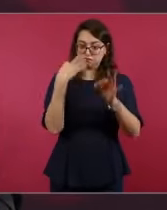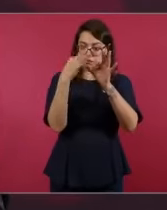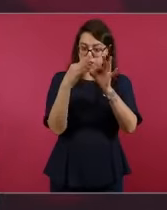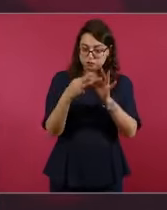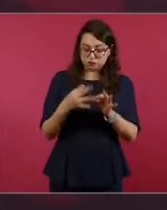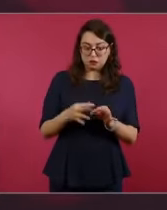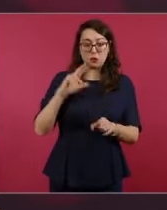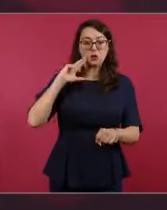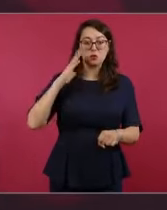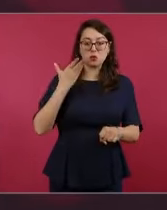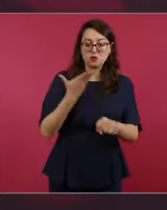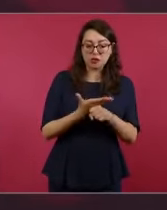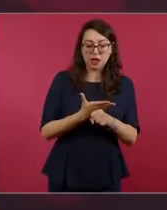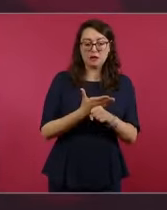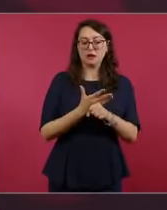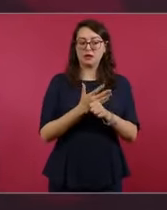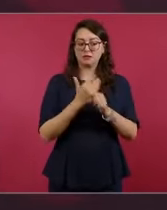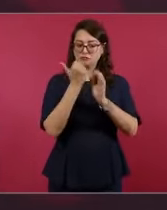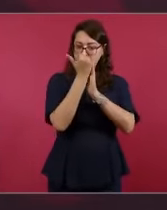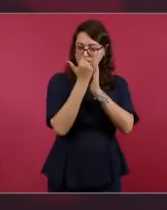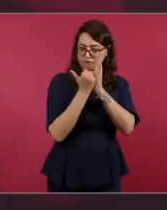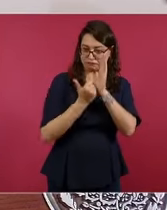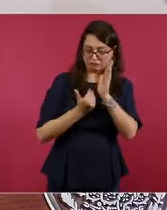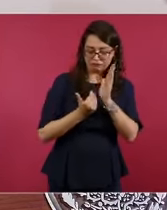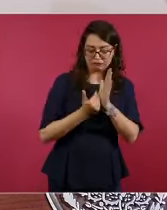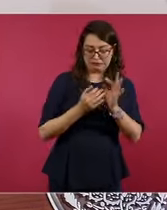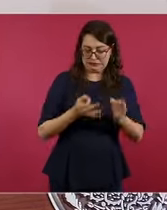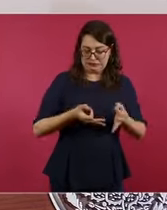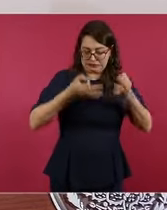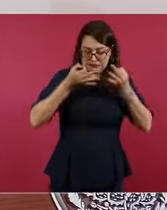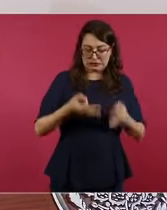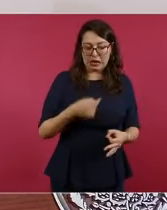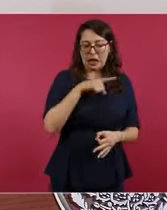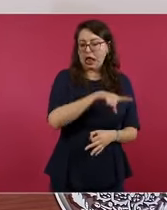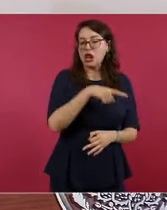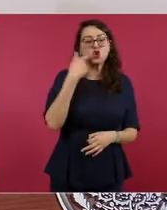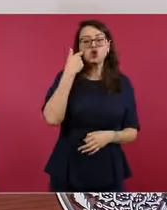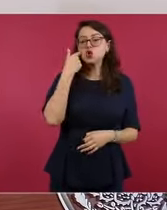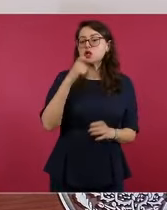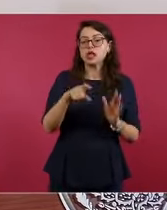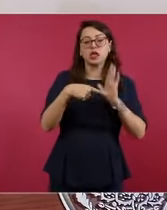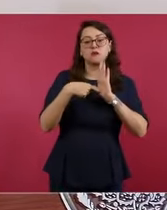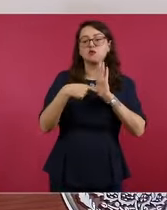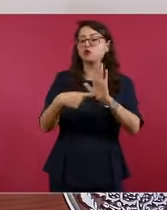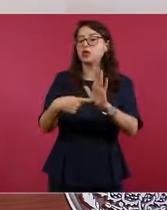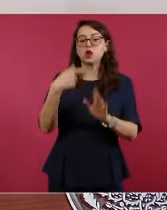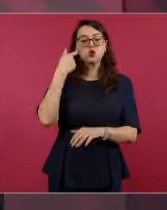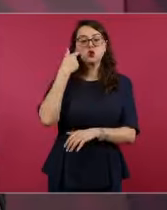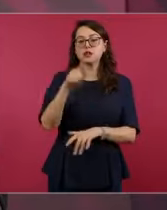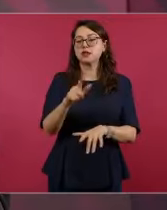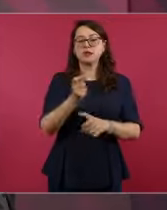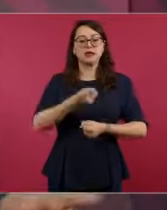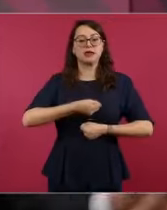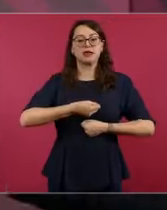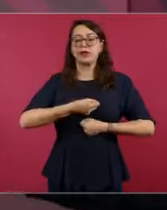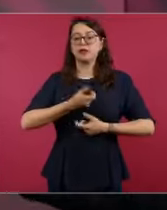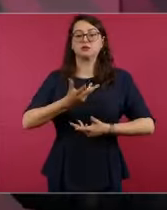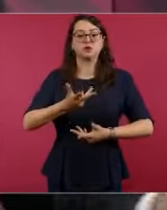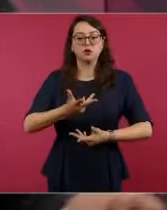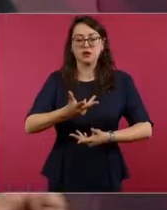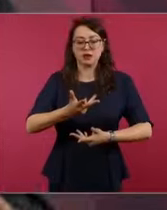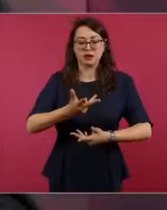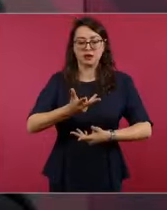es que se llamó, él